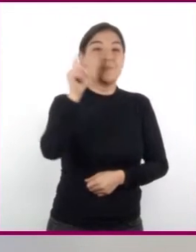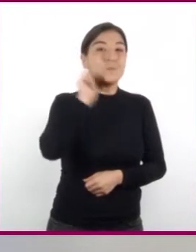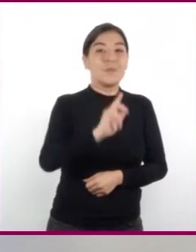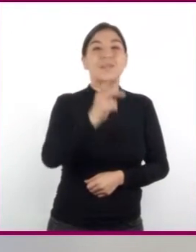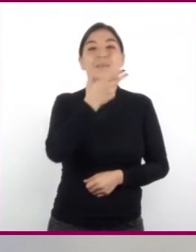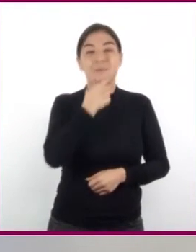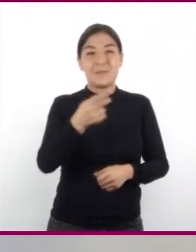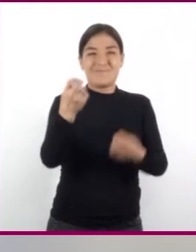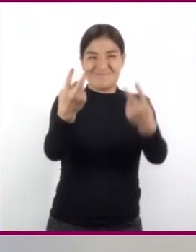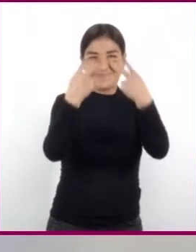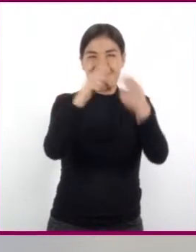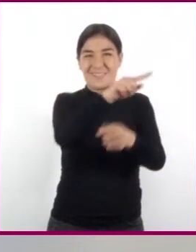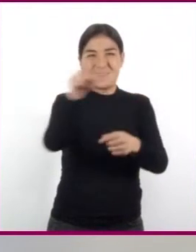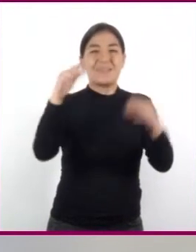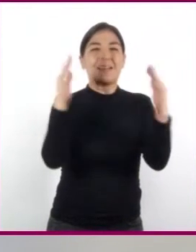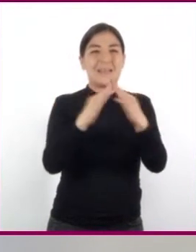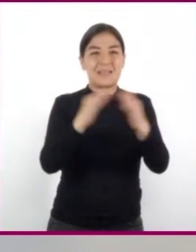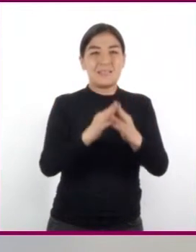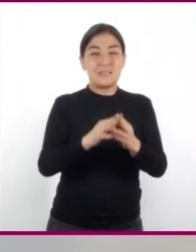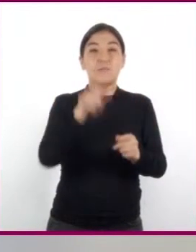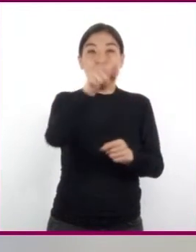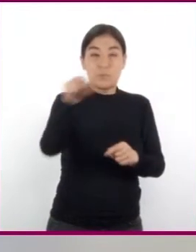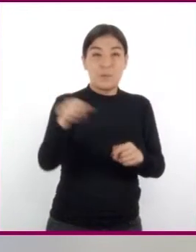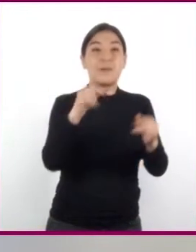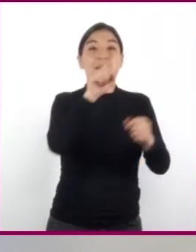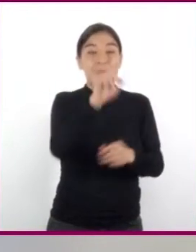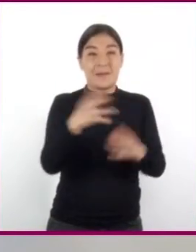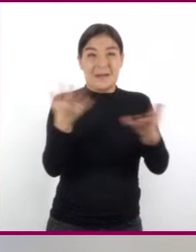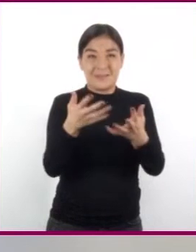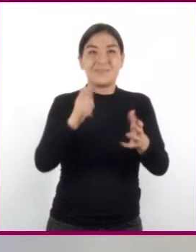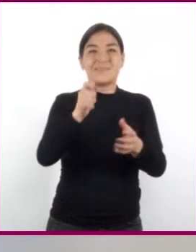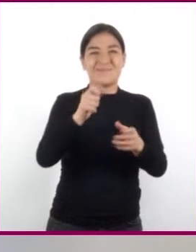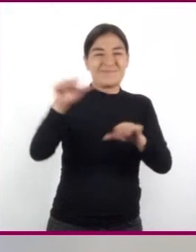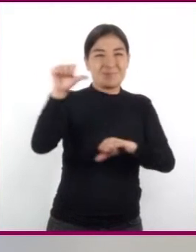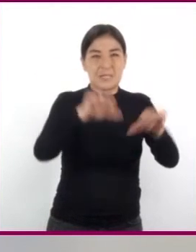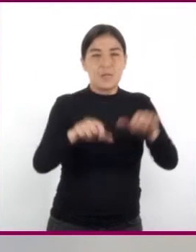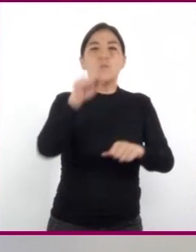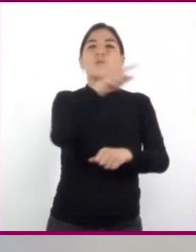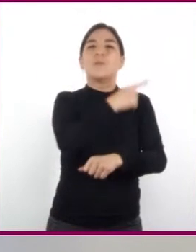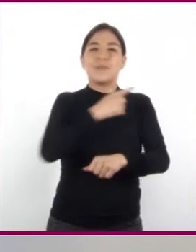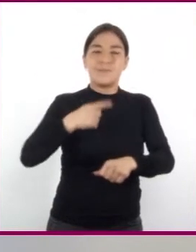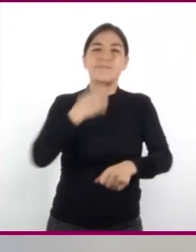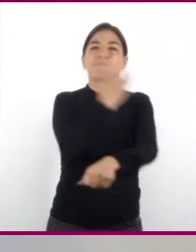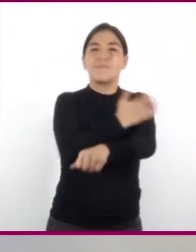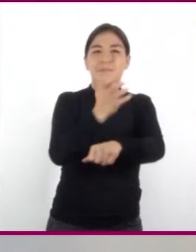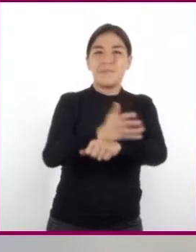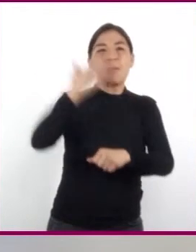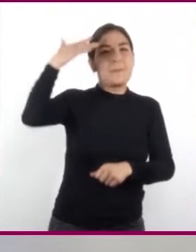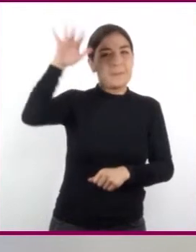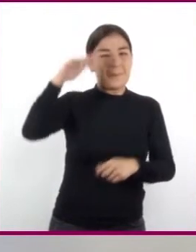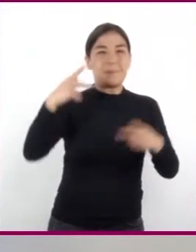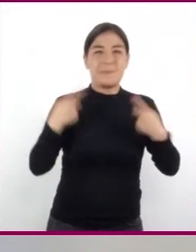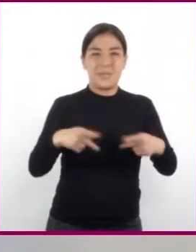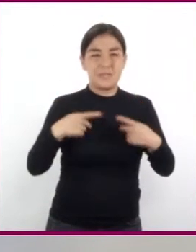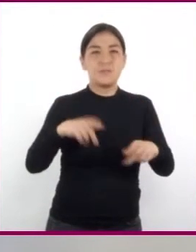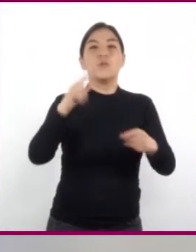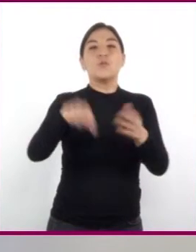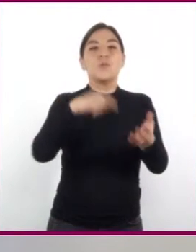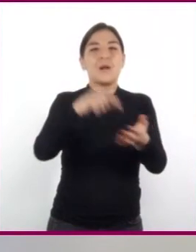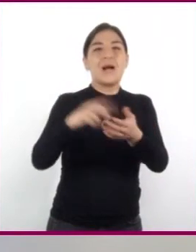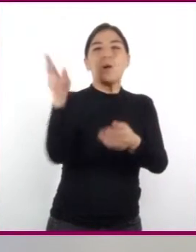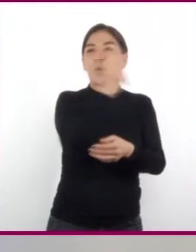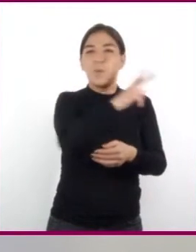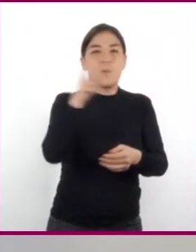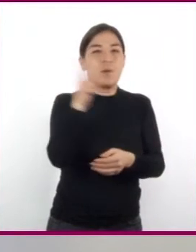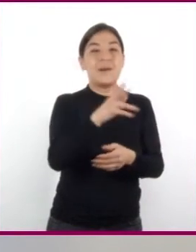nos ven desde casa, si reproducen este experimento, háganlo en compañía de un adulto en un lugar ventilado y donde